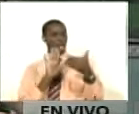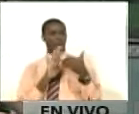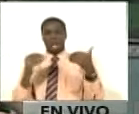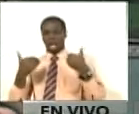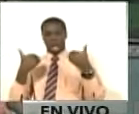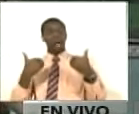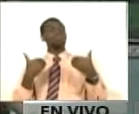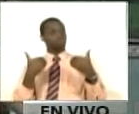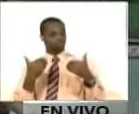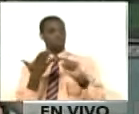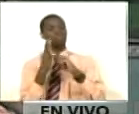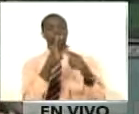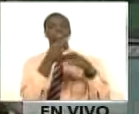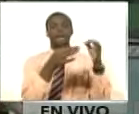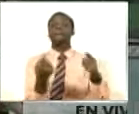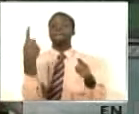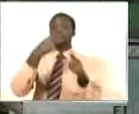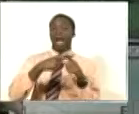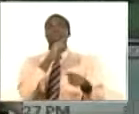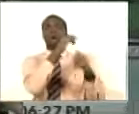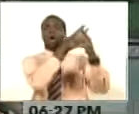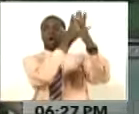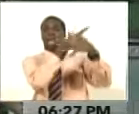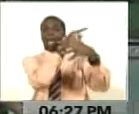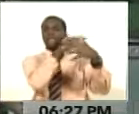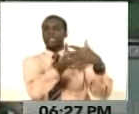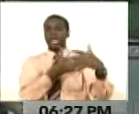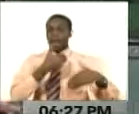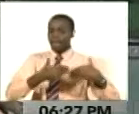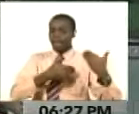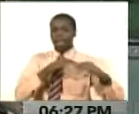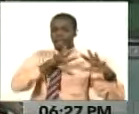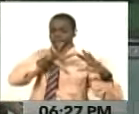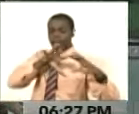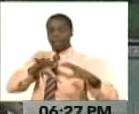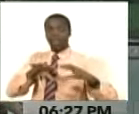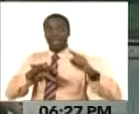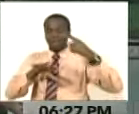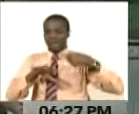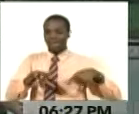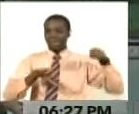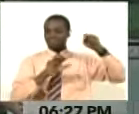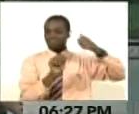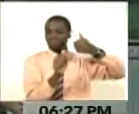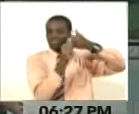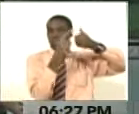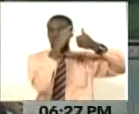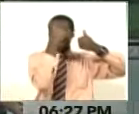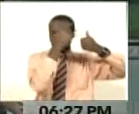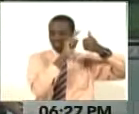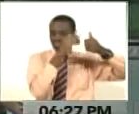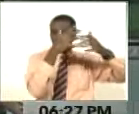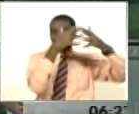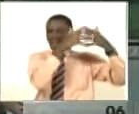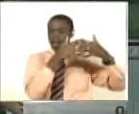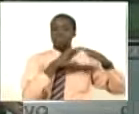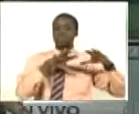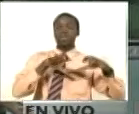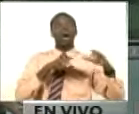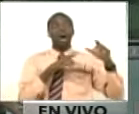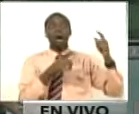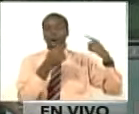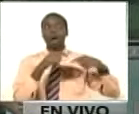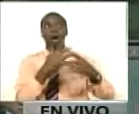intervencionismo que desde la organización de los Estados americanos como un instrumento para perpetuar políticas imperiales se ha venido